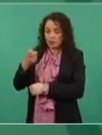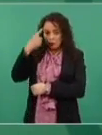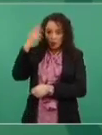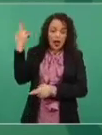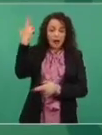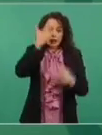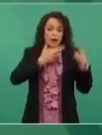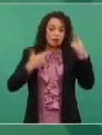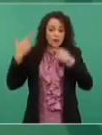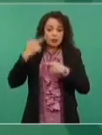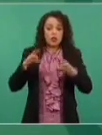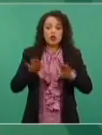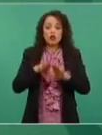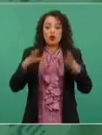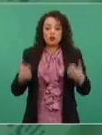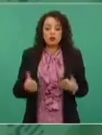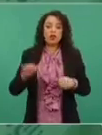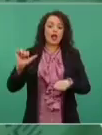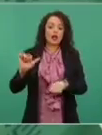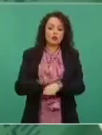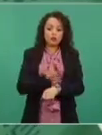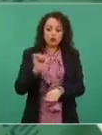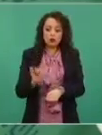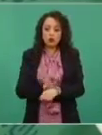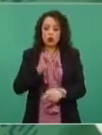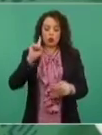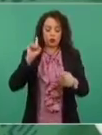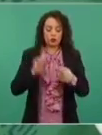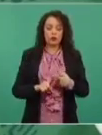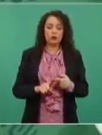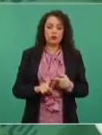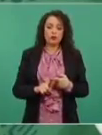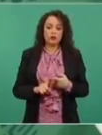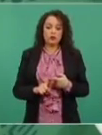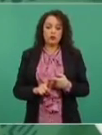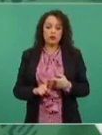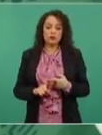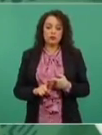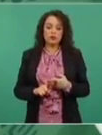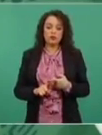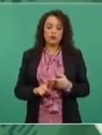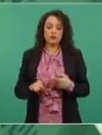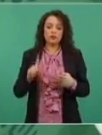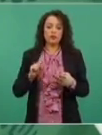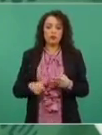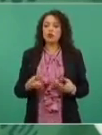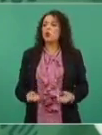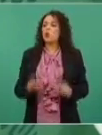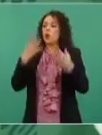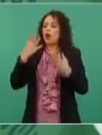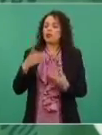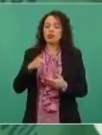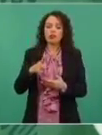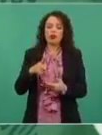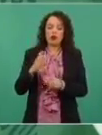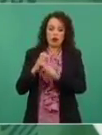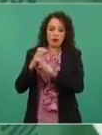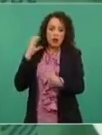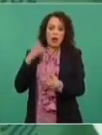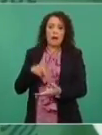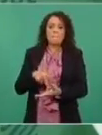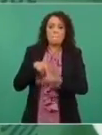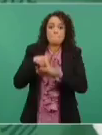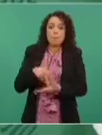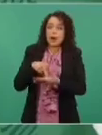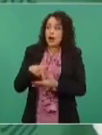el estado de los vehículos, el estimado de la carga, la